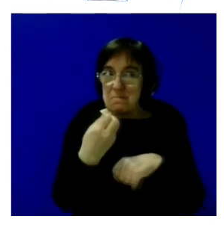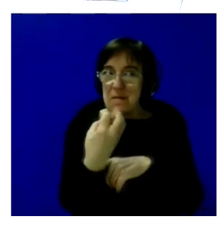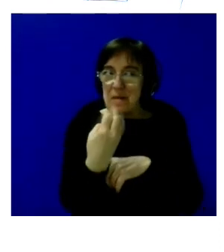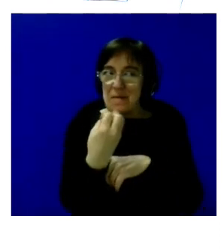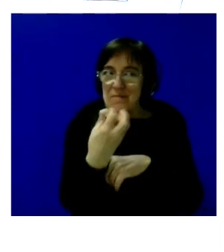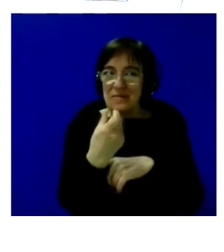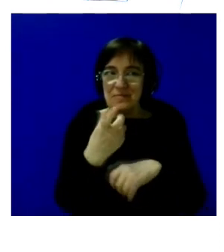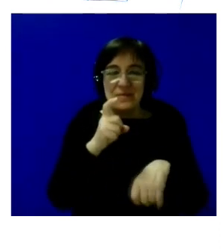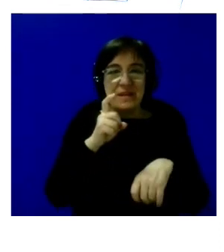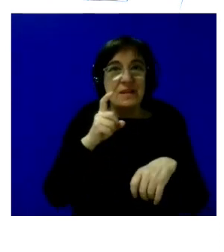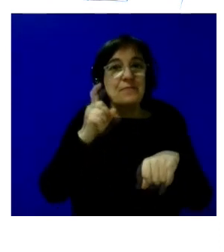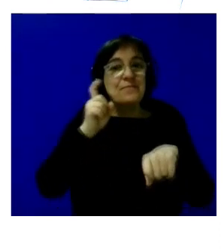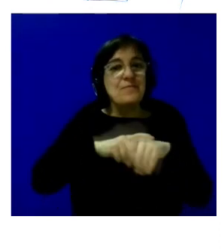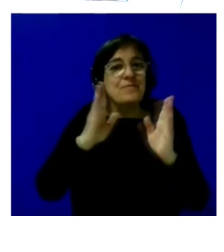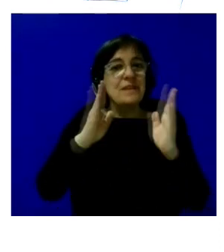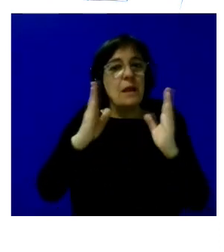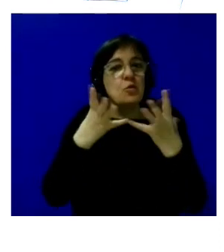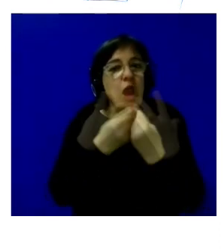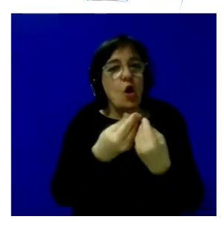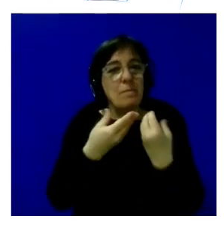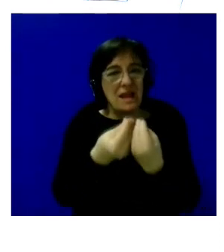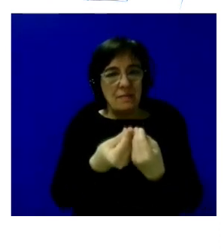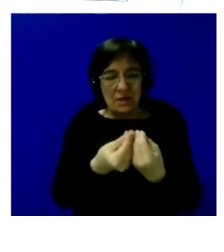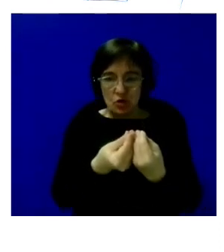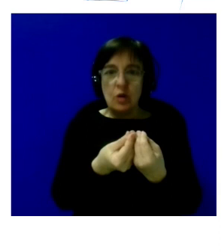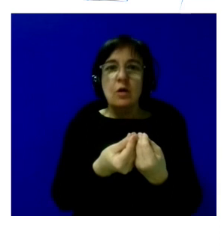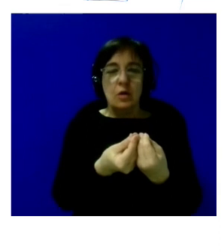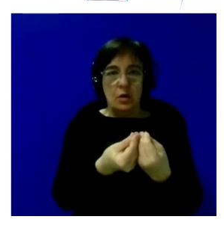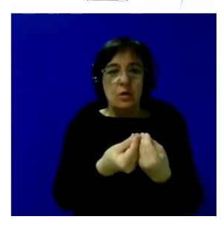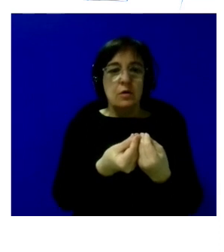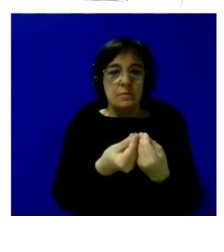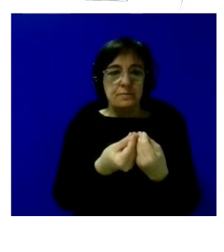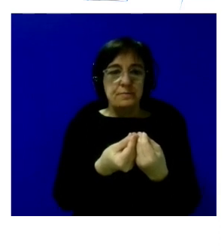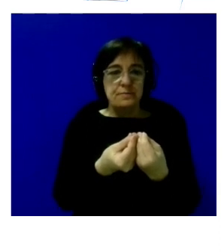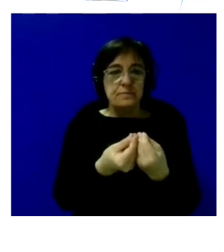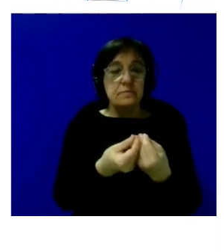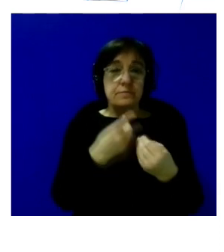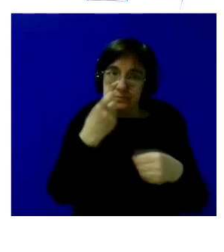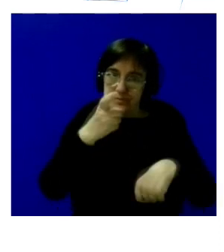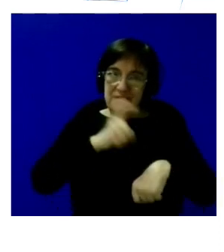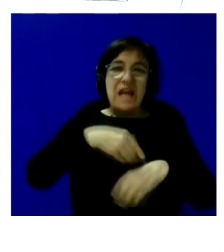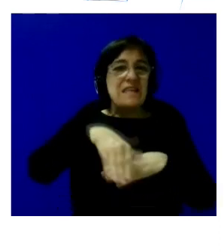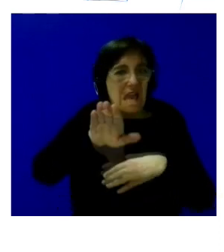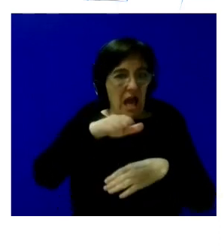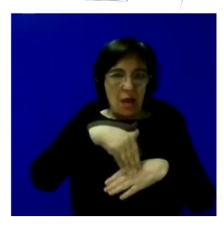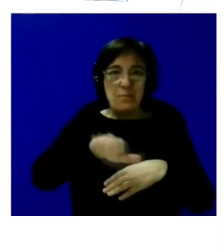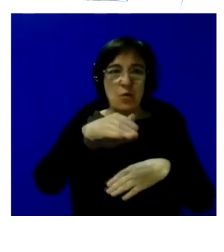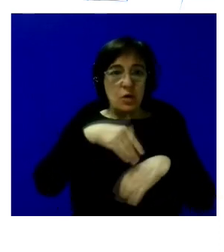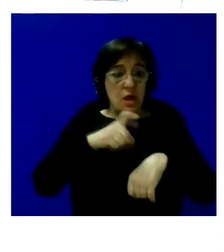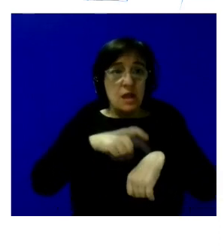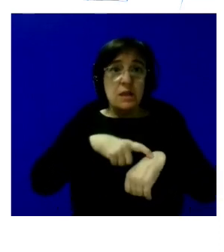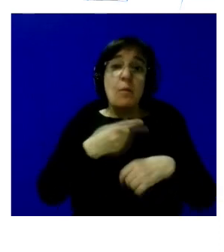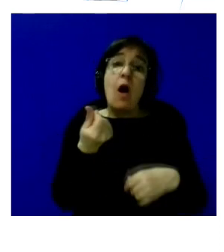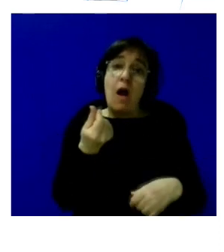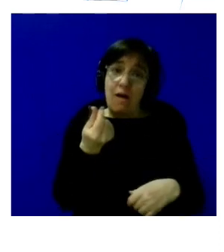los tiempos de acompañamiento los tiempos de acompañamiento esto requiere tiempo y el tiempo vale dinero